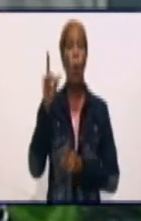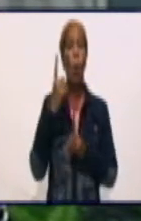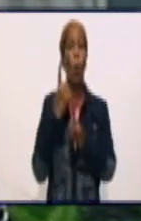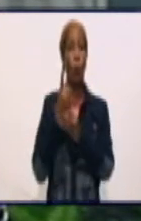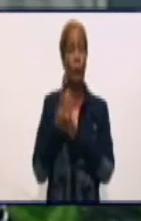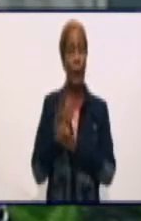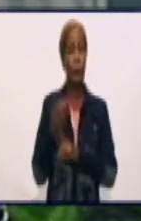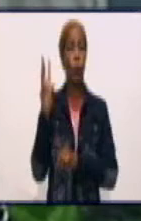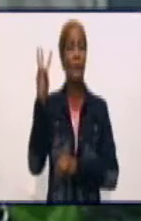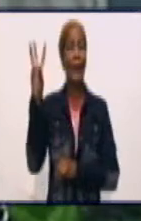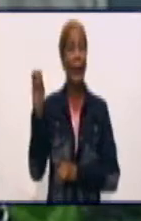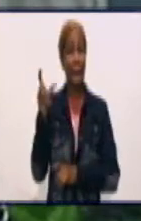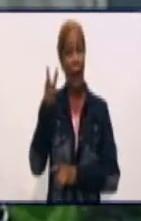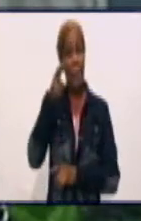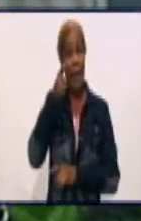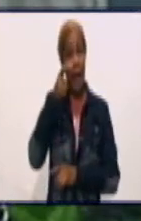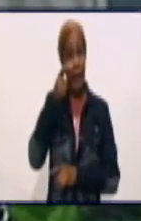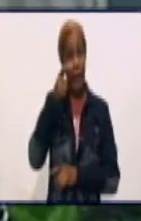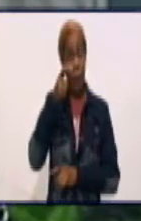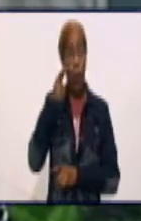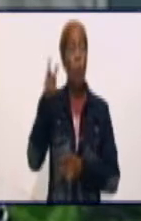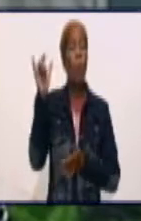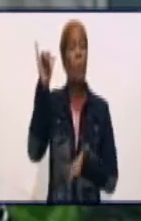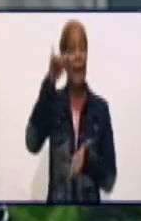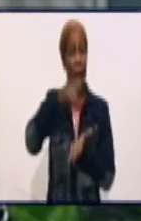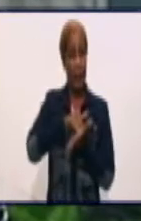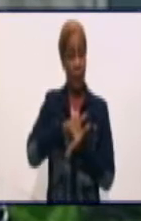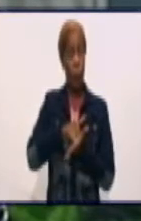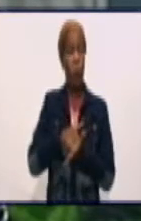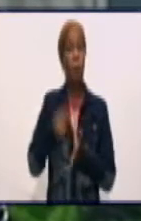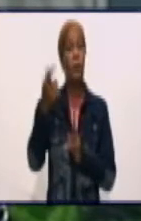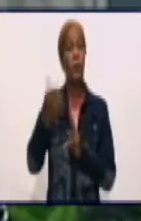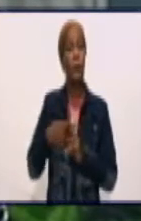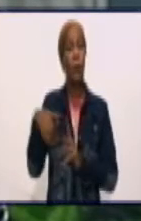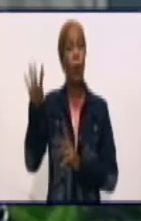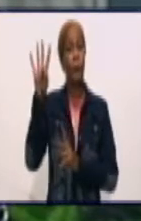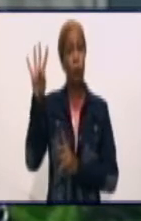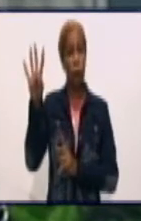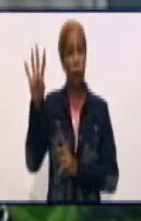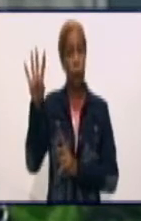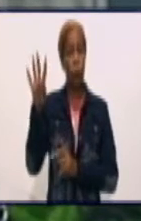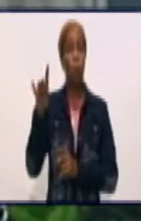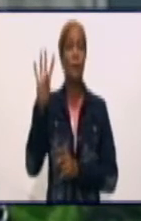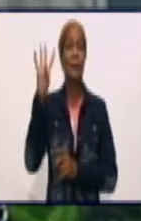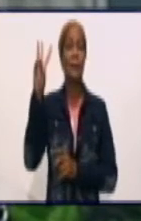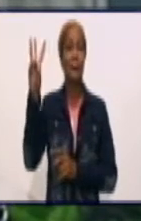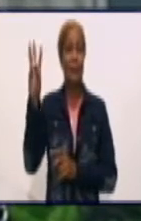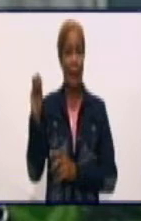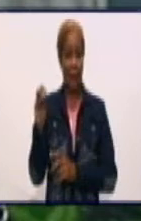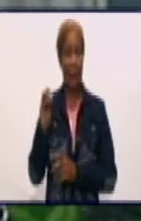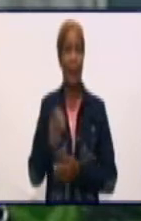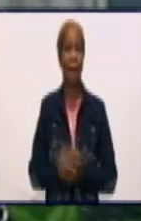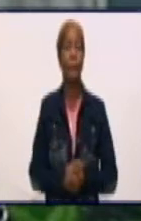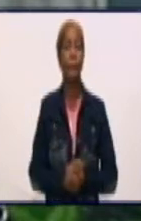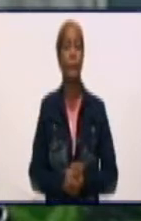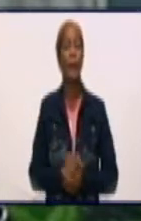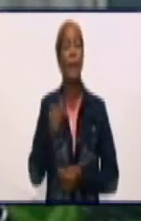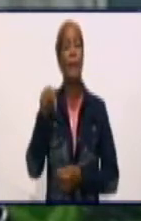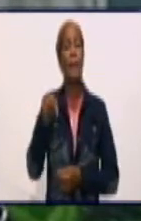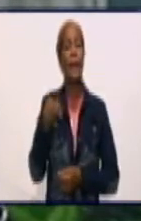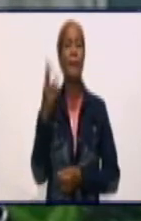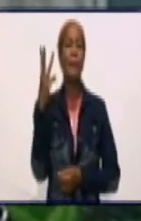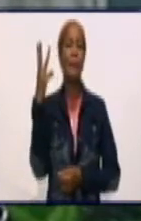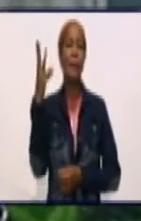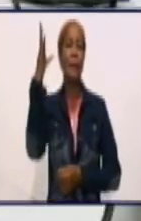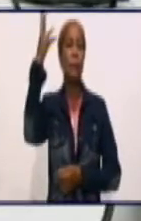viajeros y en ingreso domiciliario tenemos hoy 403 pacientes confirmados. Doctora, en estas tres cifras,